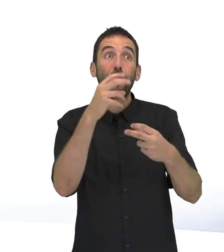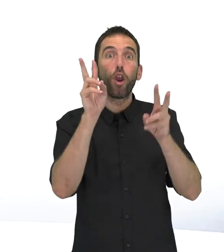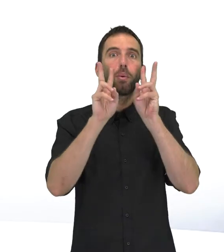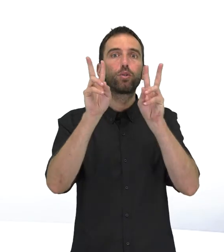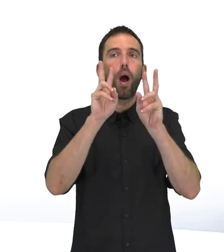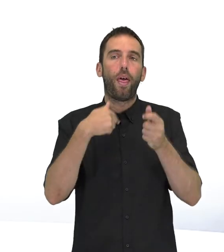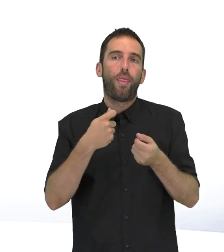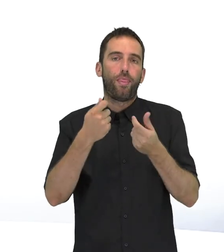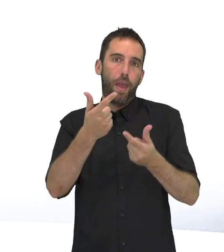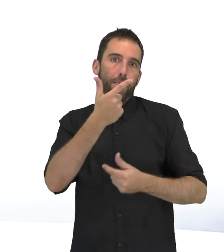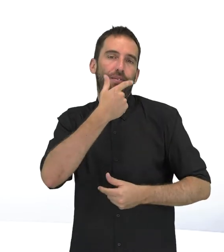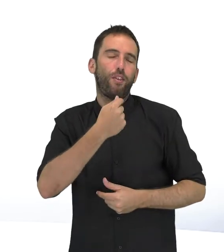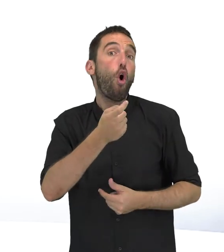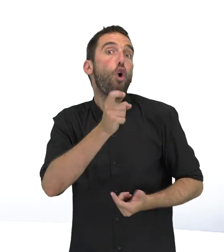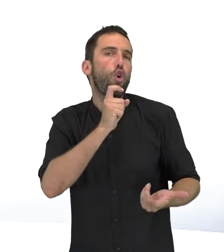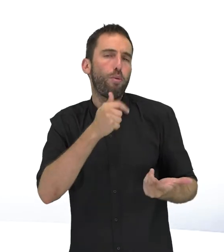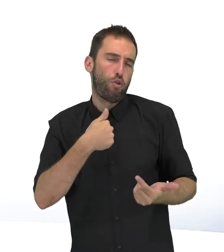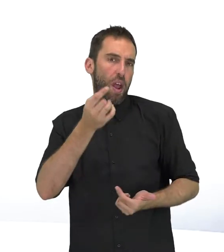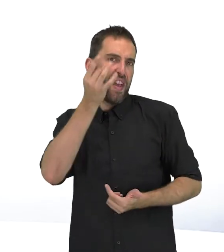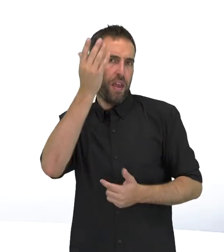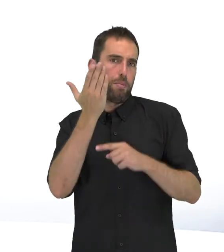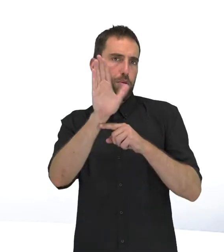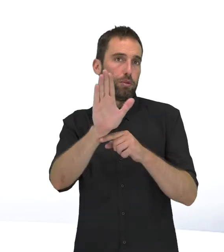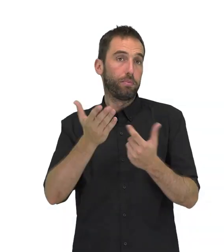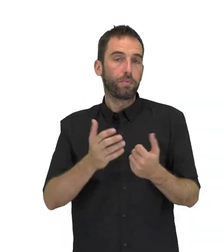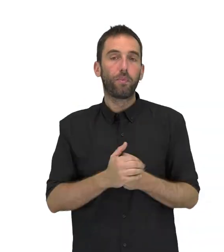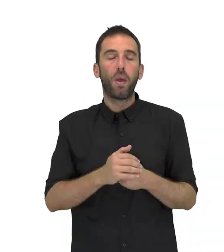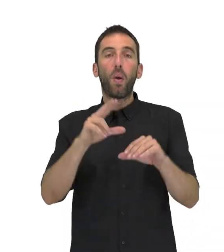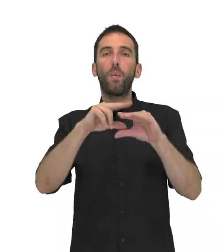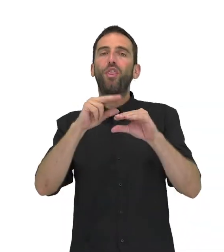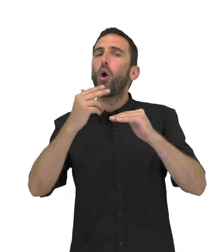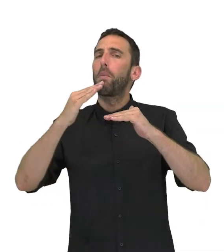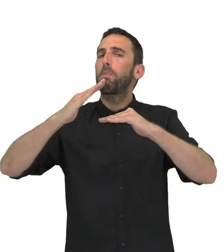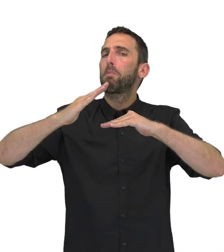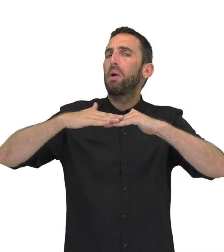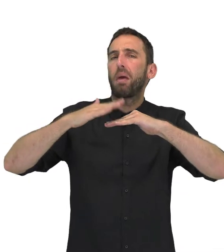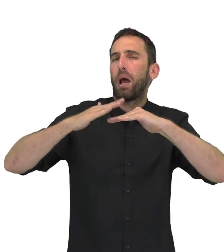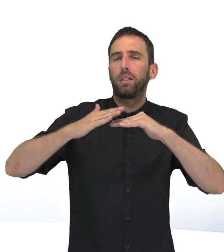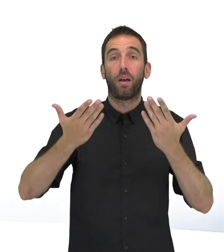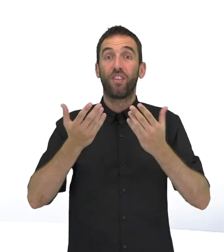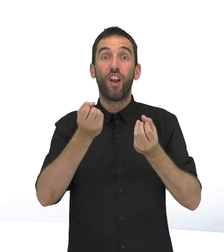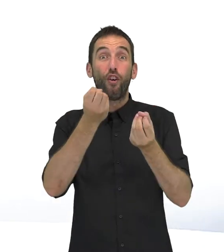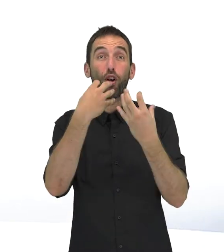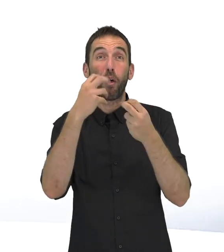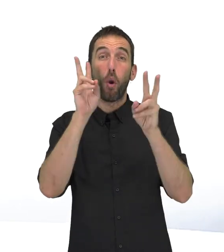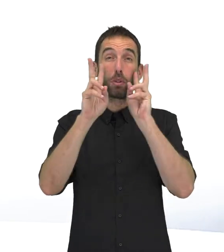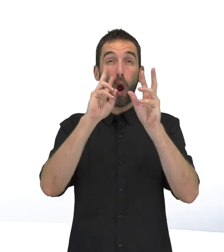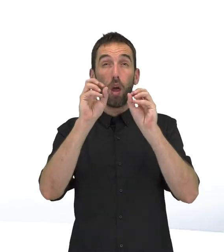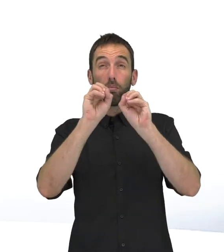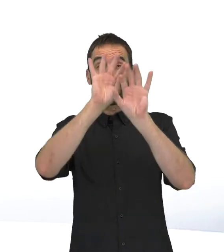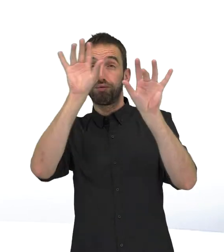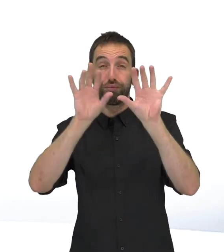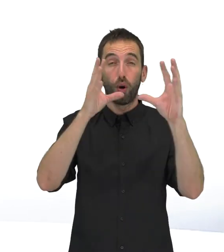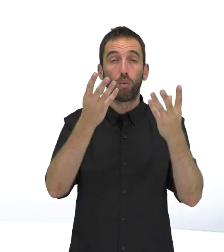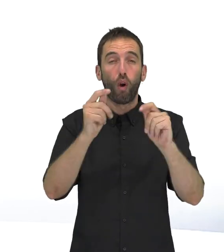la información visual. ¿Cómo? Lanzo varias ideas. Haciendo vídeos minimalistas, porque demasiada información